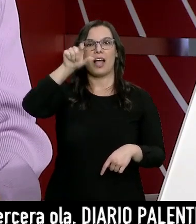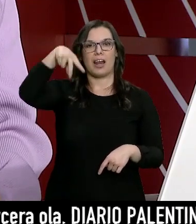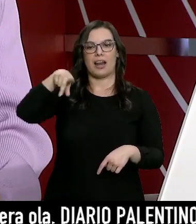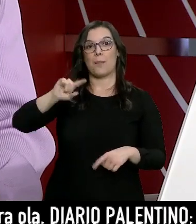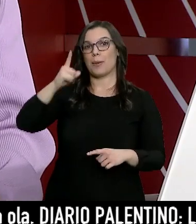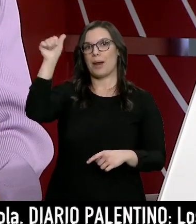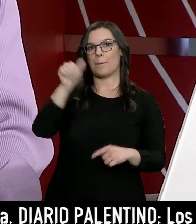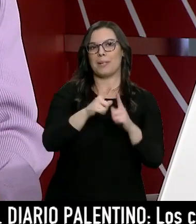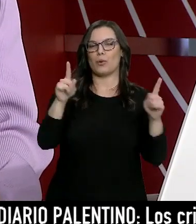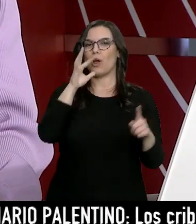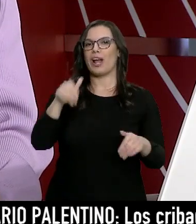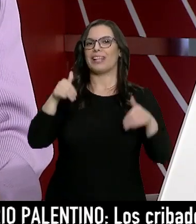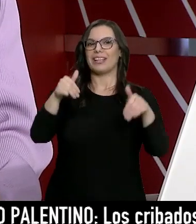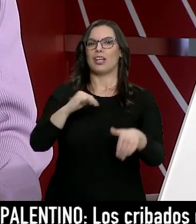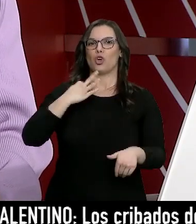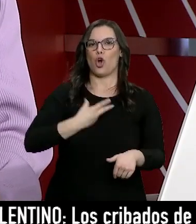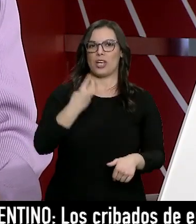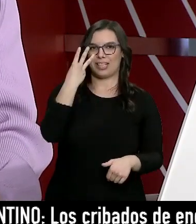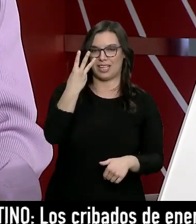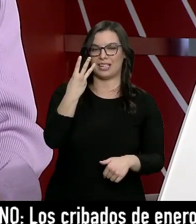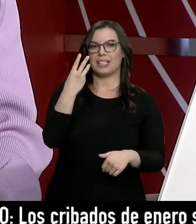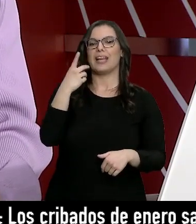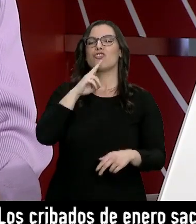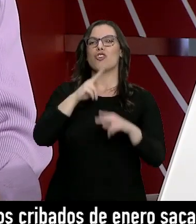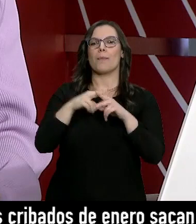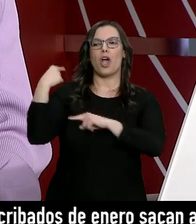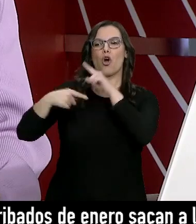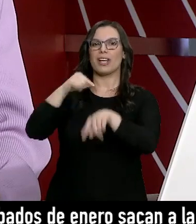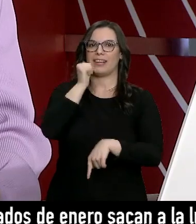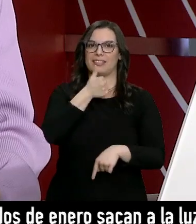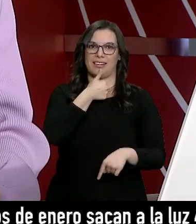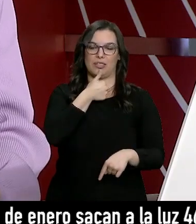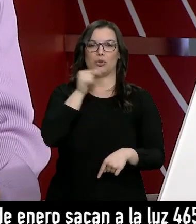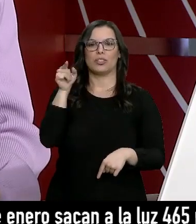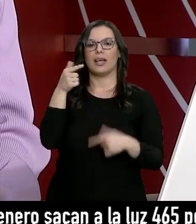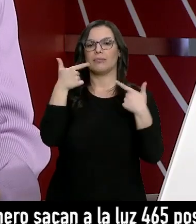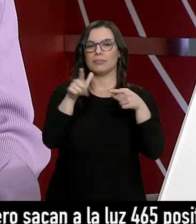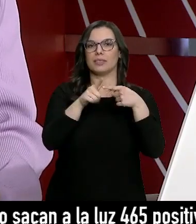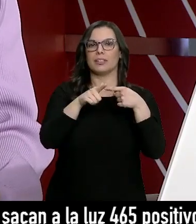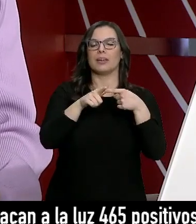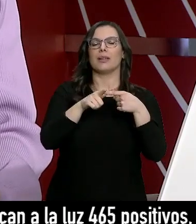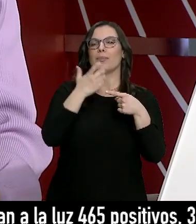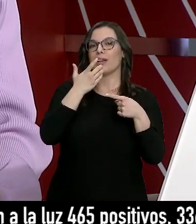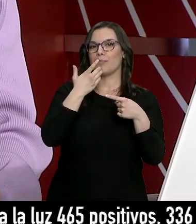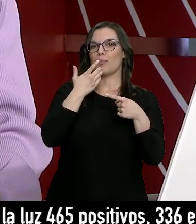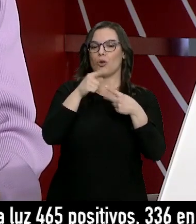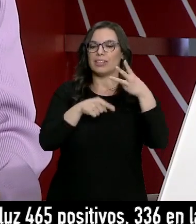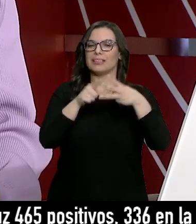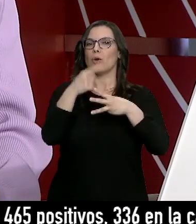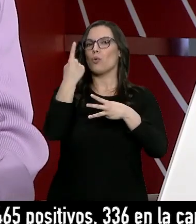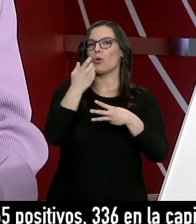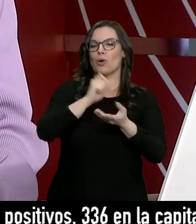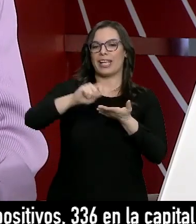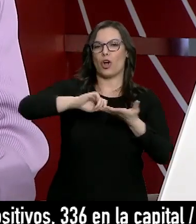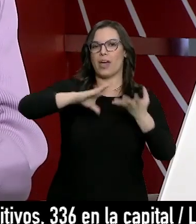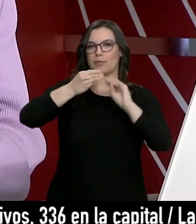largometraje. Se llama Orígenes secretos y su nombre figura en la categoría de Mejor guión adaptado. Su director ha plasmado